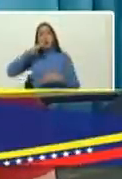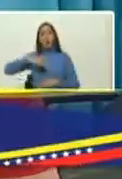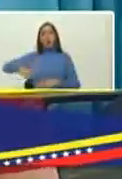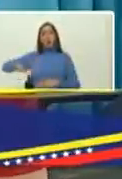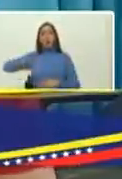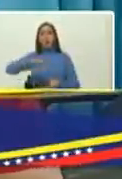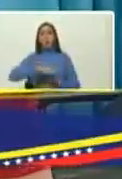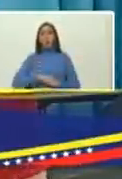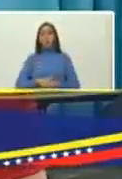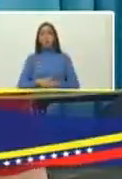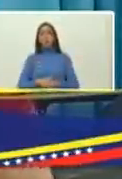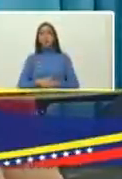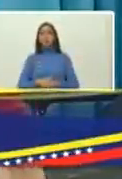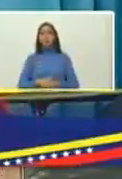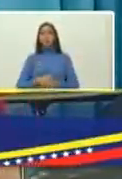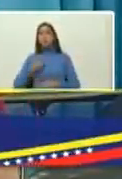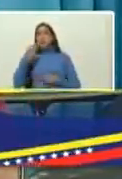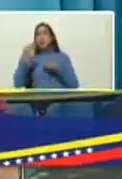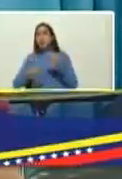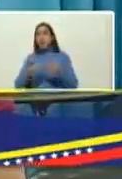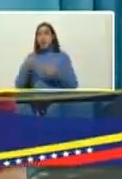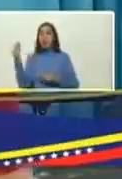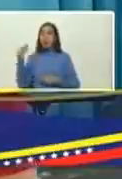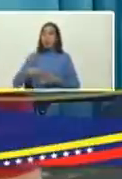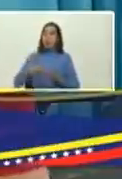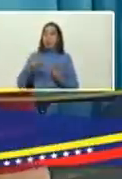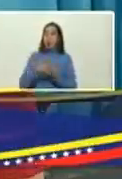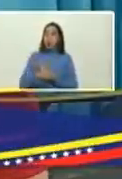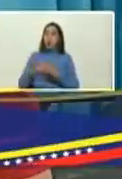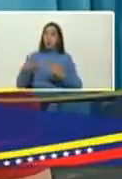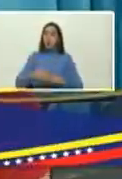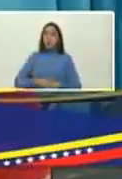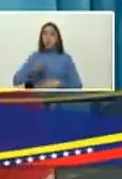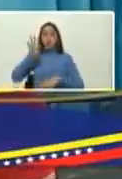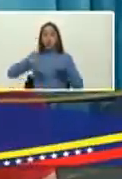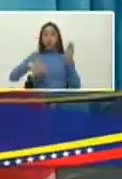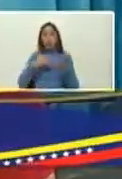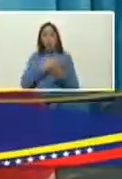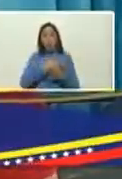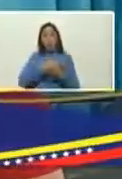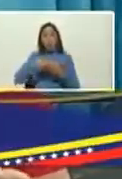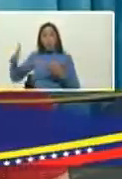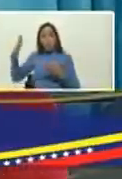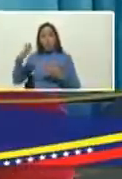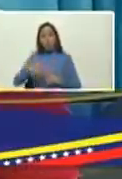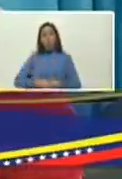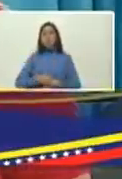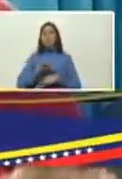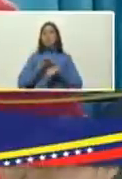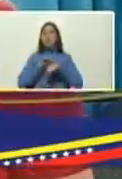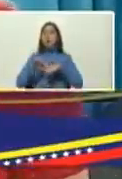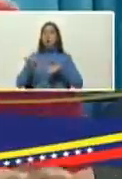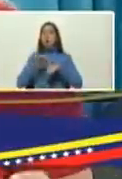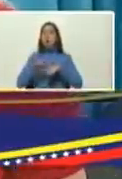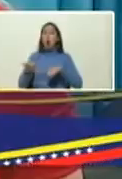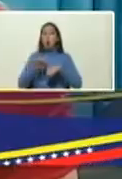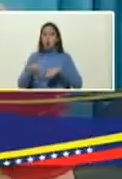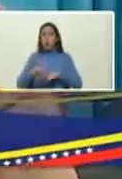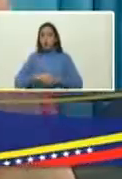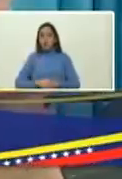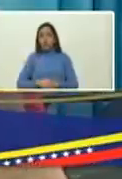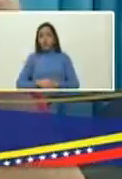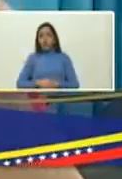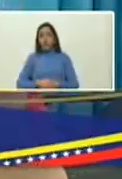donde se han establecido más de 14 millones de operaciones intervenciones